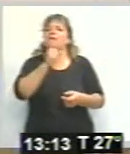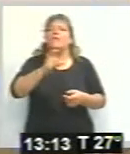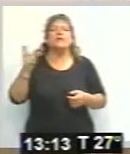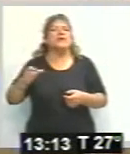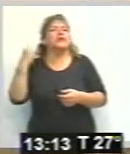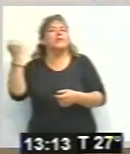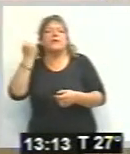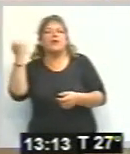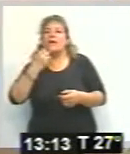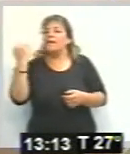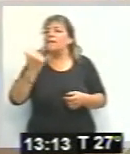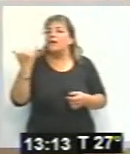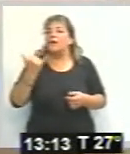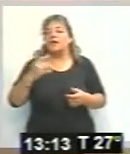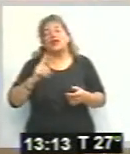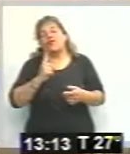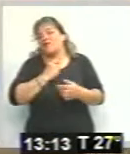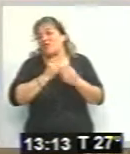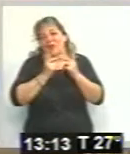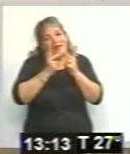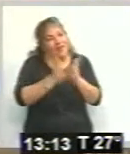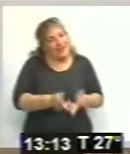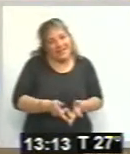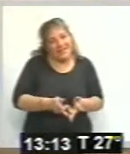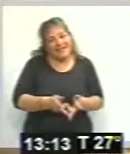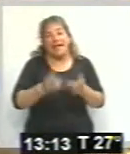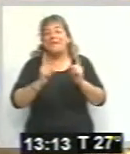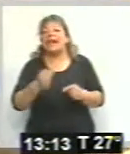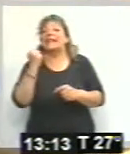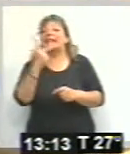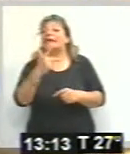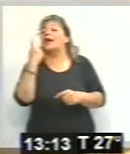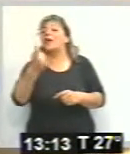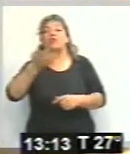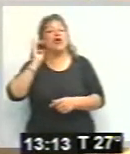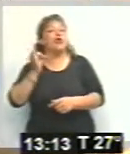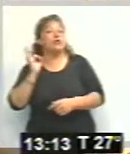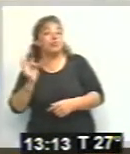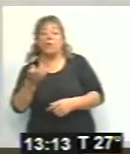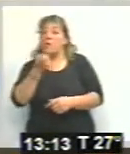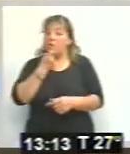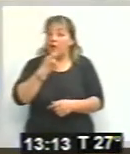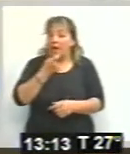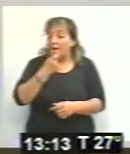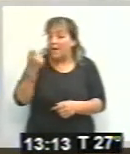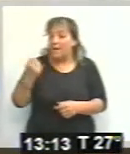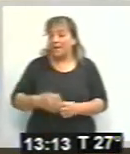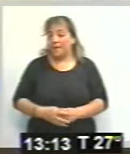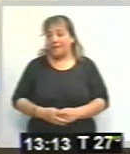Y bueno, nosotros, quiero decirte también de que el 31 de octubre, por ejemplo Tenemos la